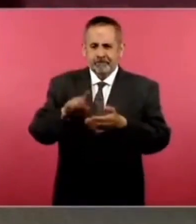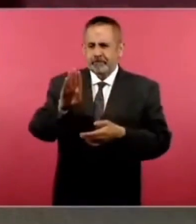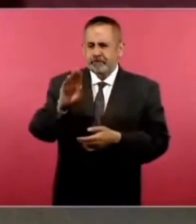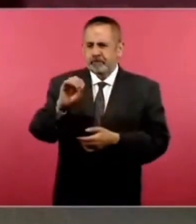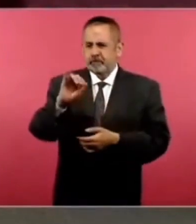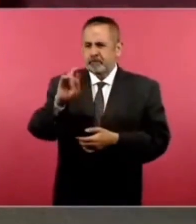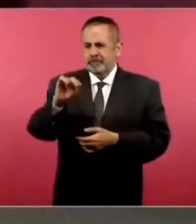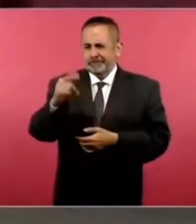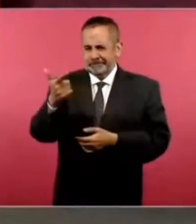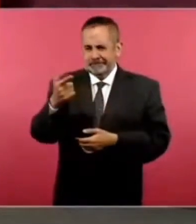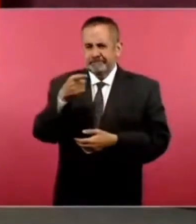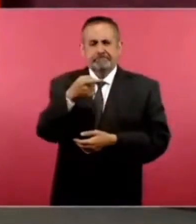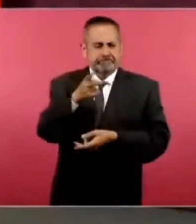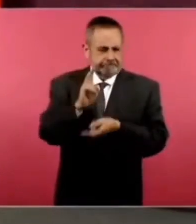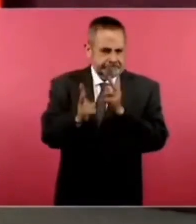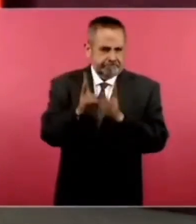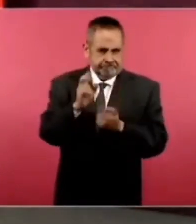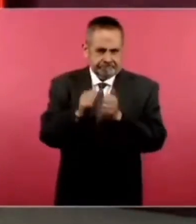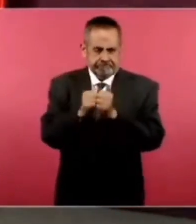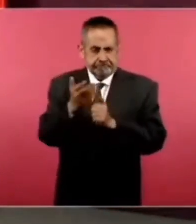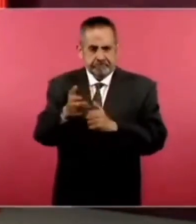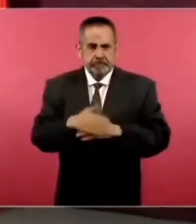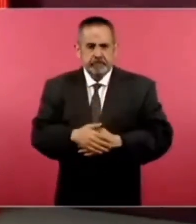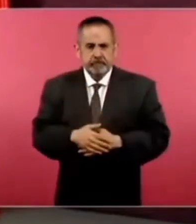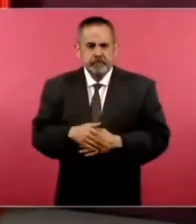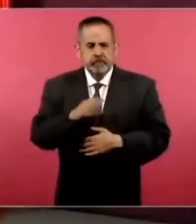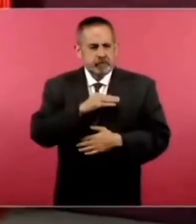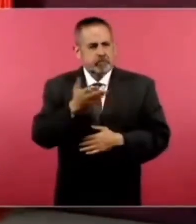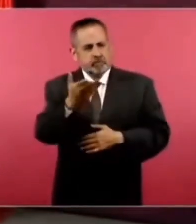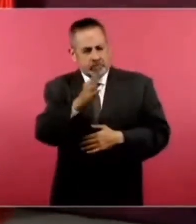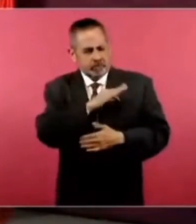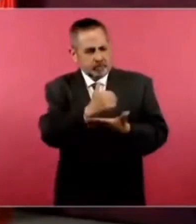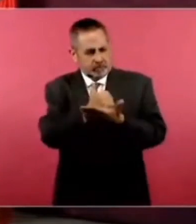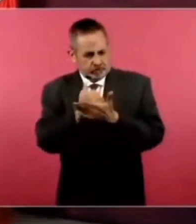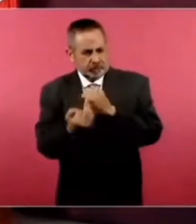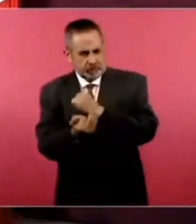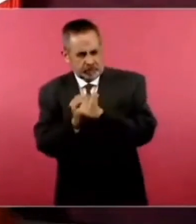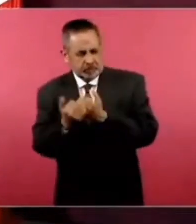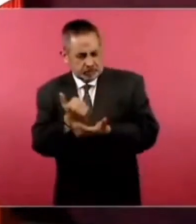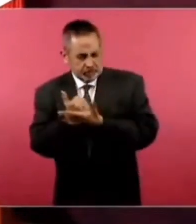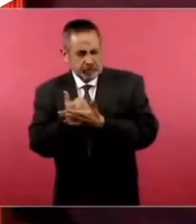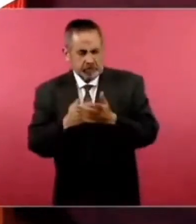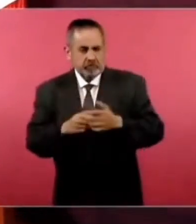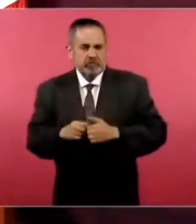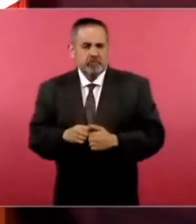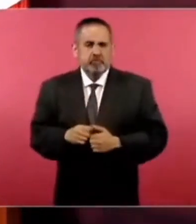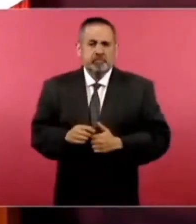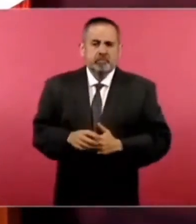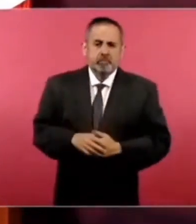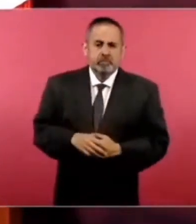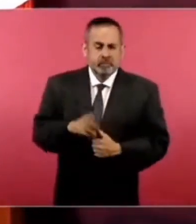y le pedí que nos ayudara y que ellos